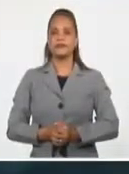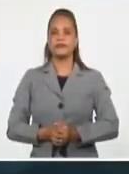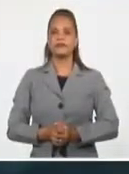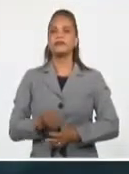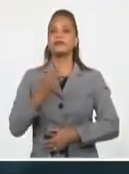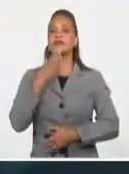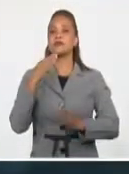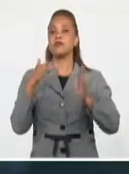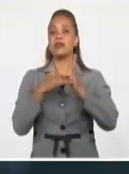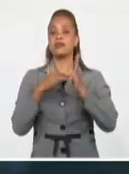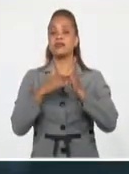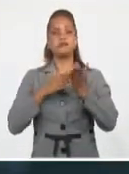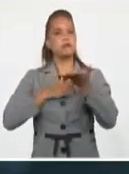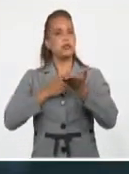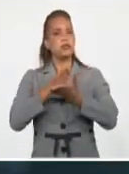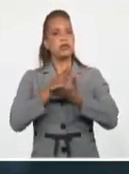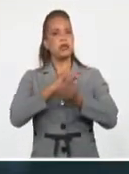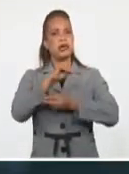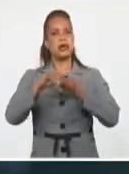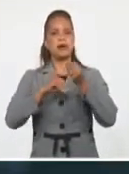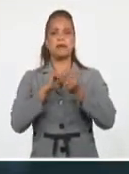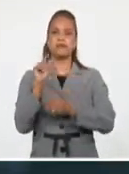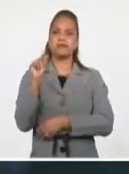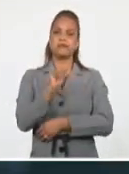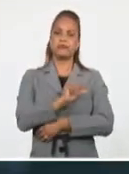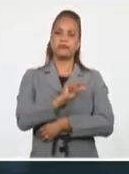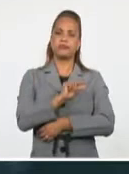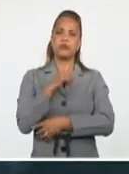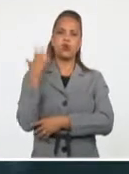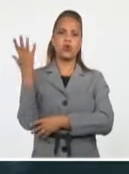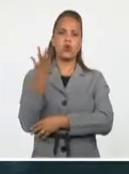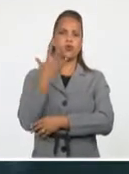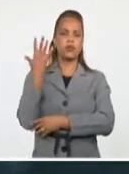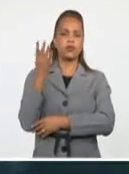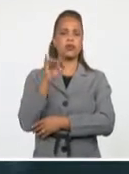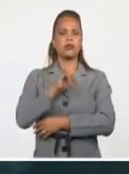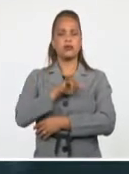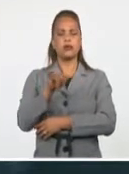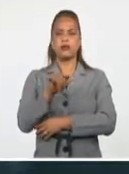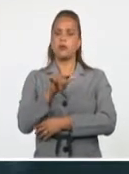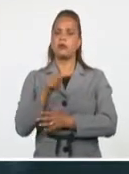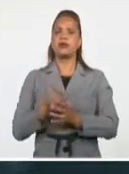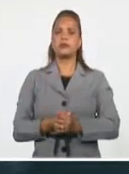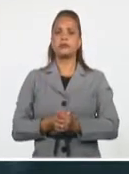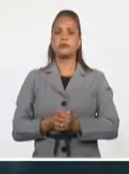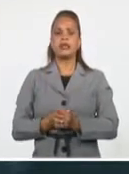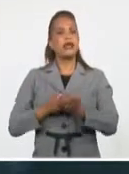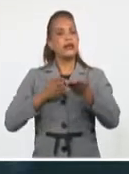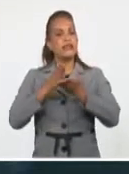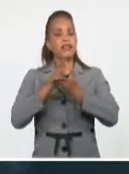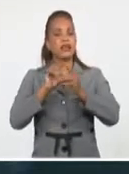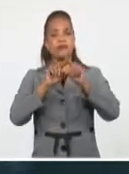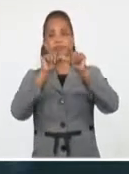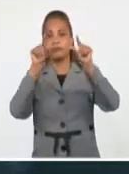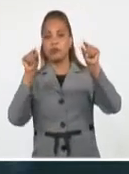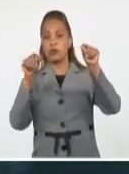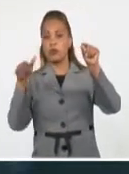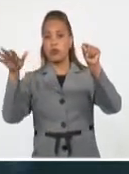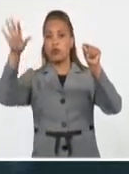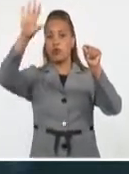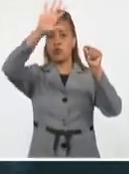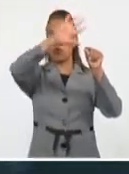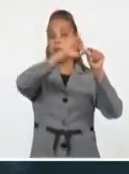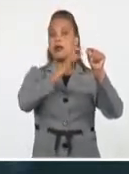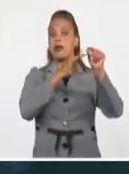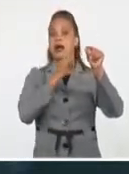Buenas tardes, se mantiene con poco cambio las condiciones del tiempo en nuestra área geográfica y es que persiste sobre Cuba y mares adyacentes la marcada influencia